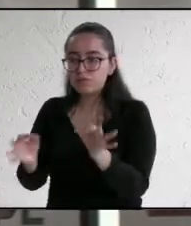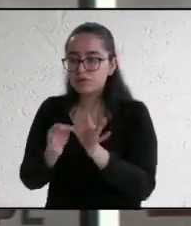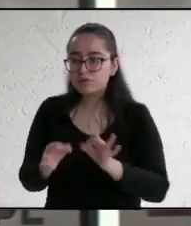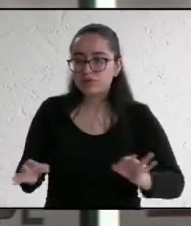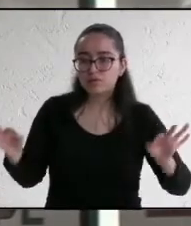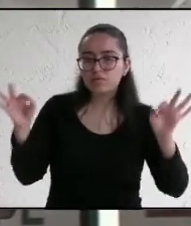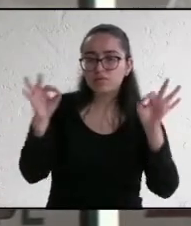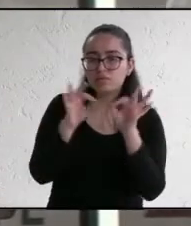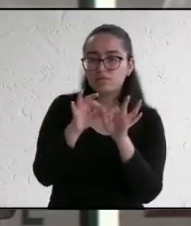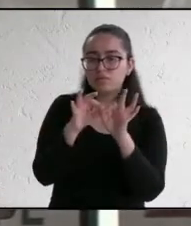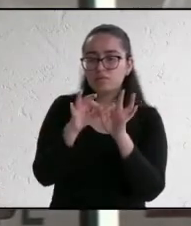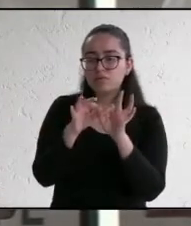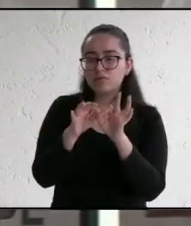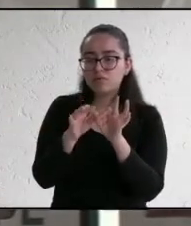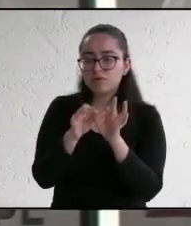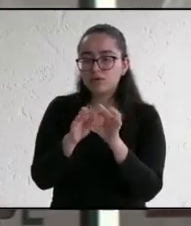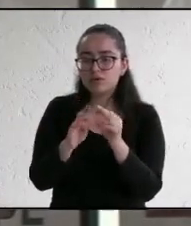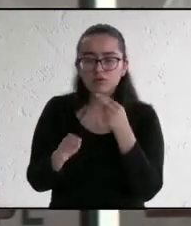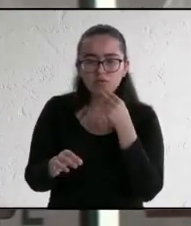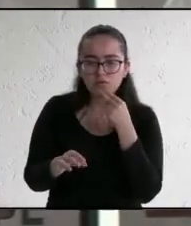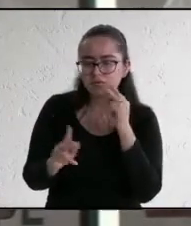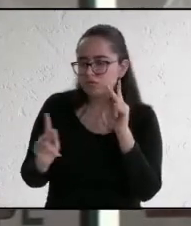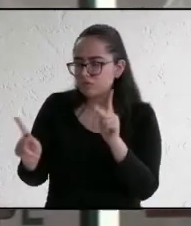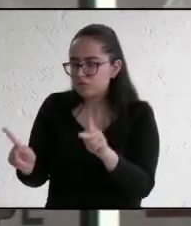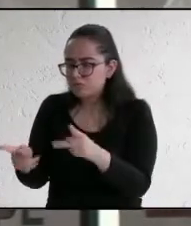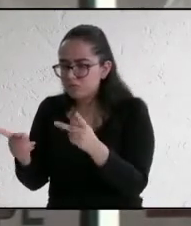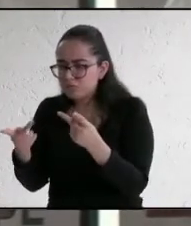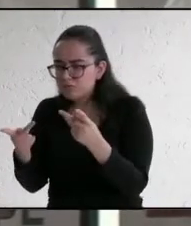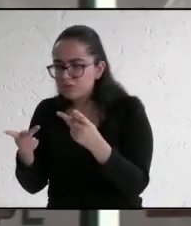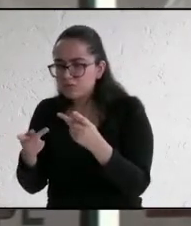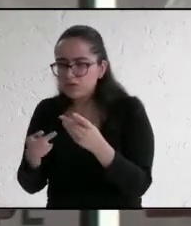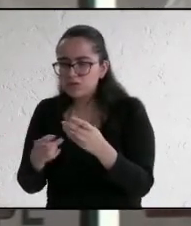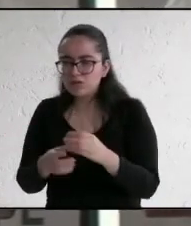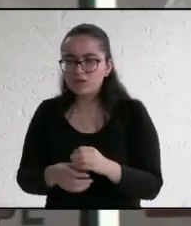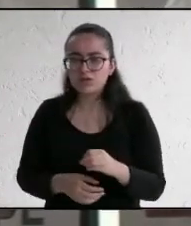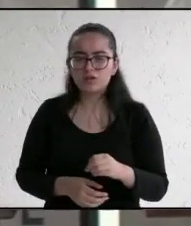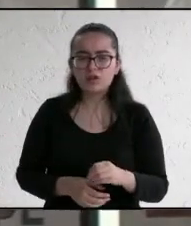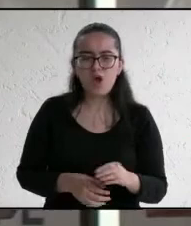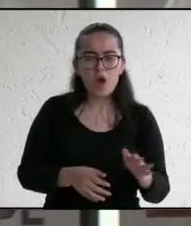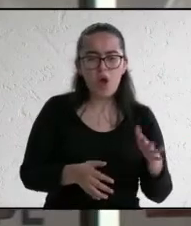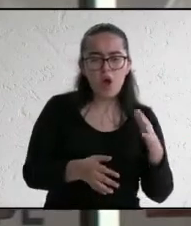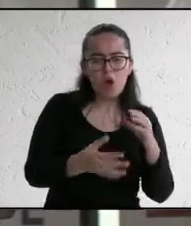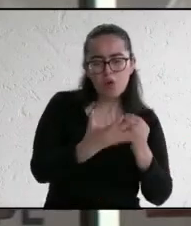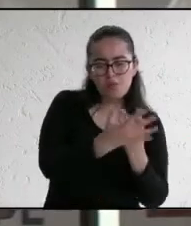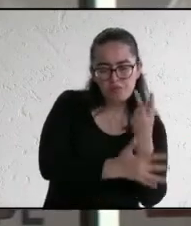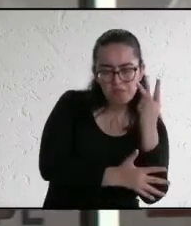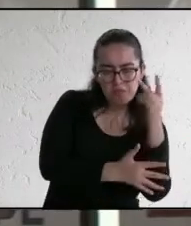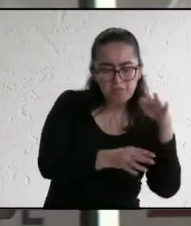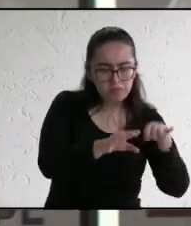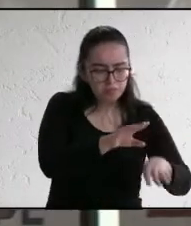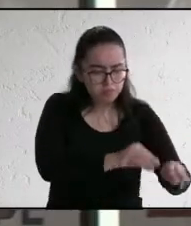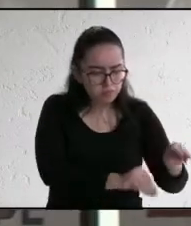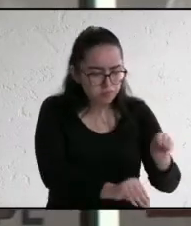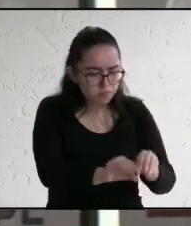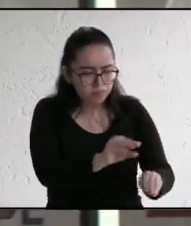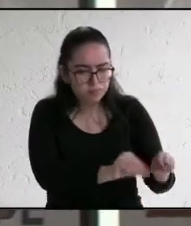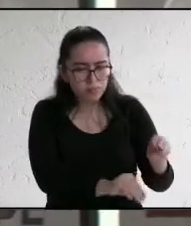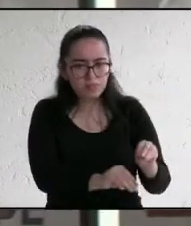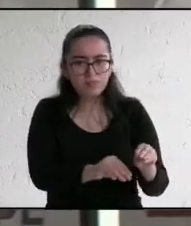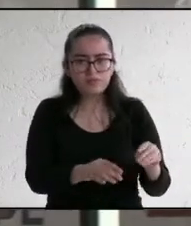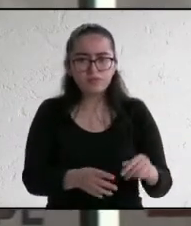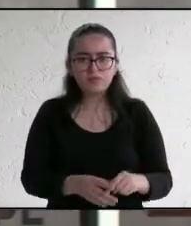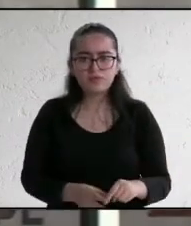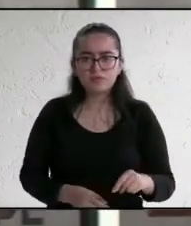inorgánicos utilizarlos para su venta. Los orgánicos podemos producir composta. Con la venta de ambos residuos podemos